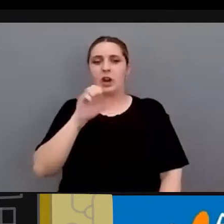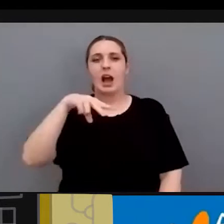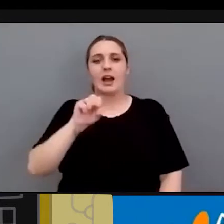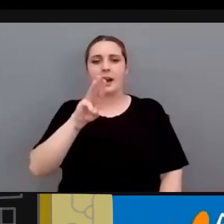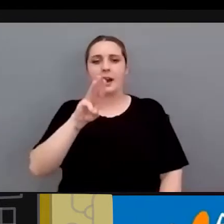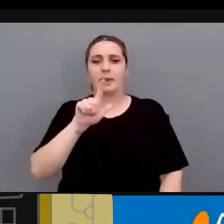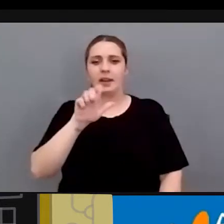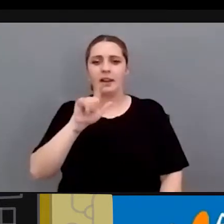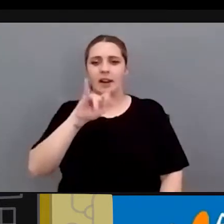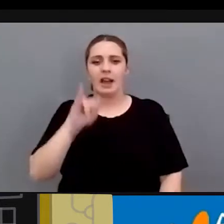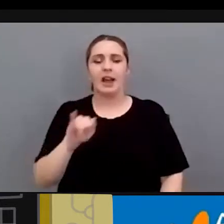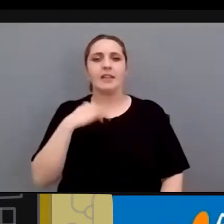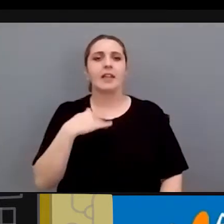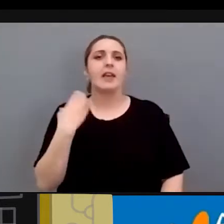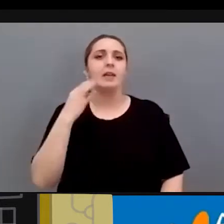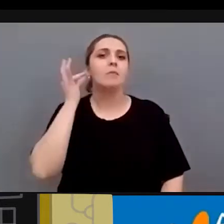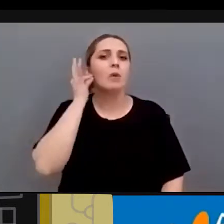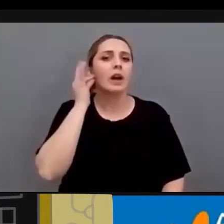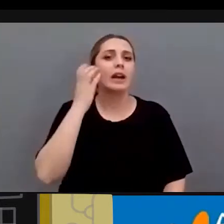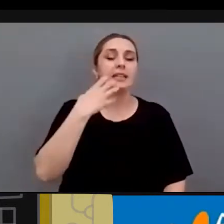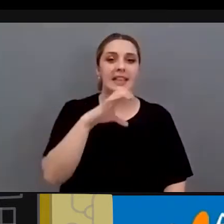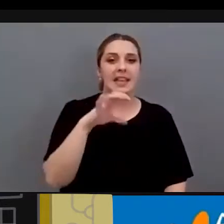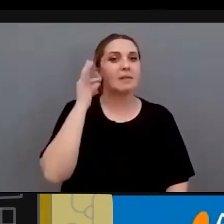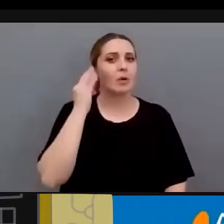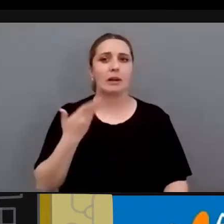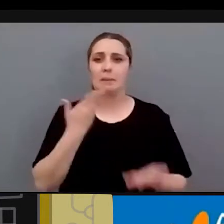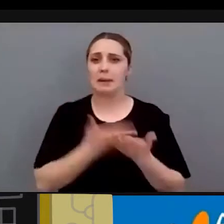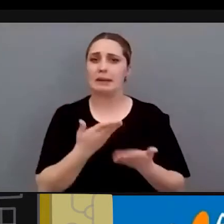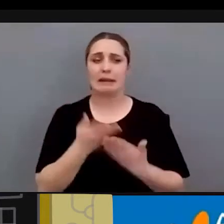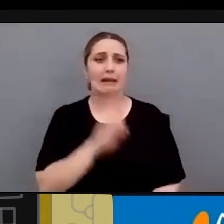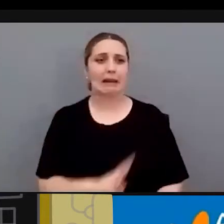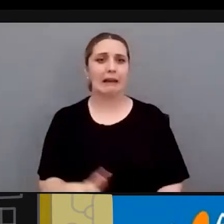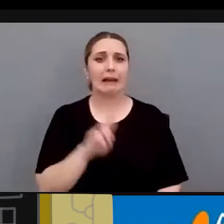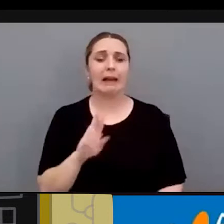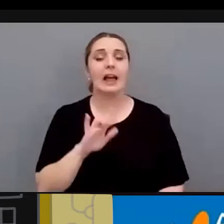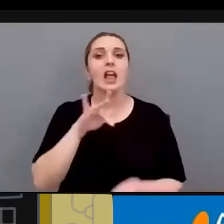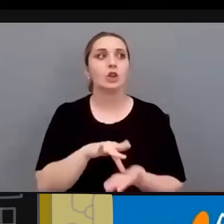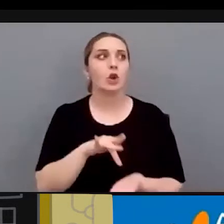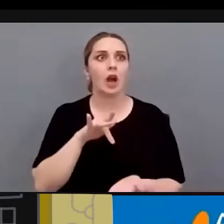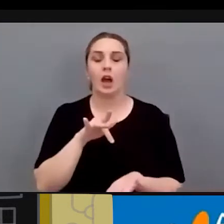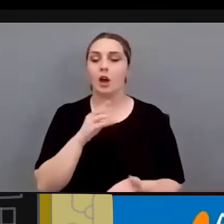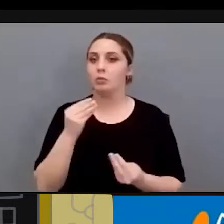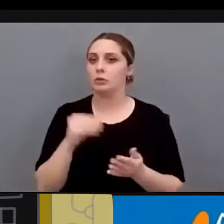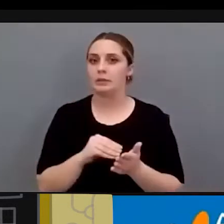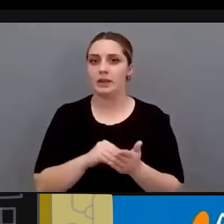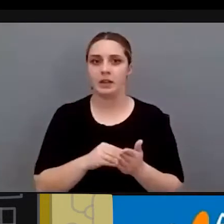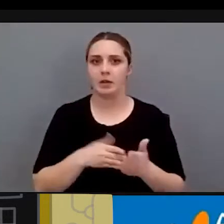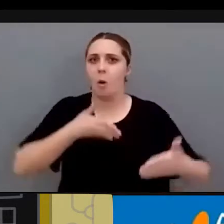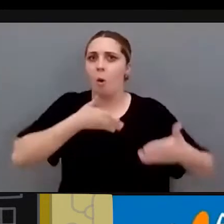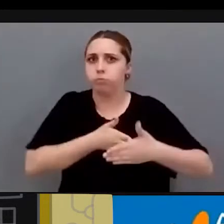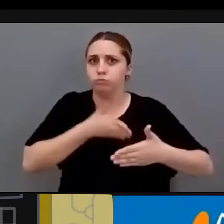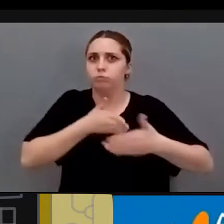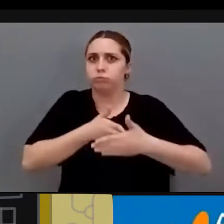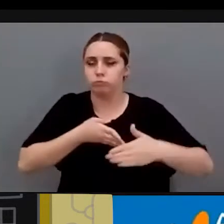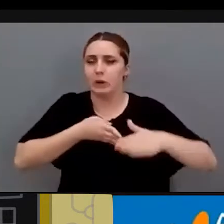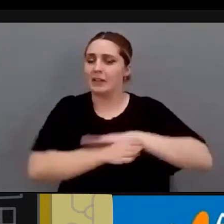la gente de las mujeres de la Fundación Cermin Mujeres, lo plantean permanentemente, se han encontrado, nos hemos encontrado con clarísimas barreras de acceso a